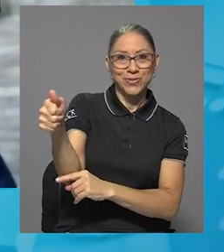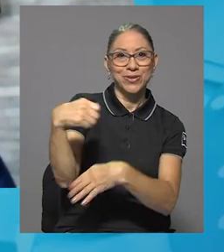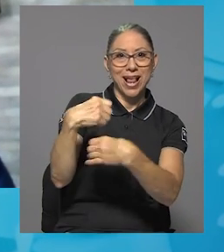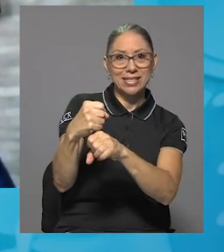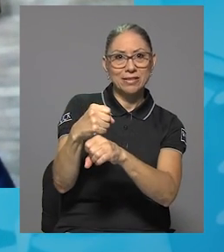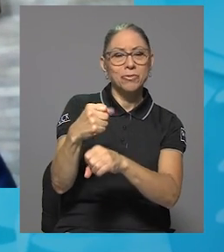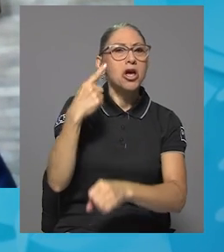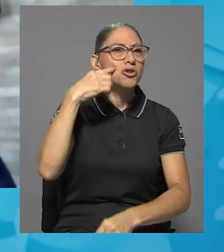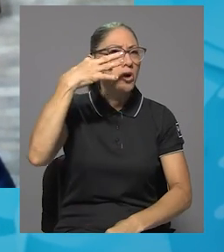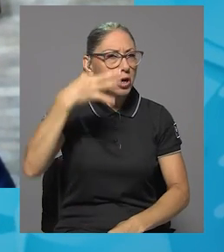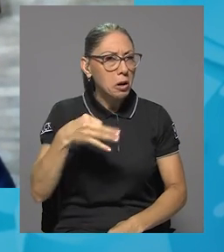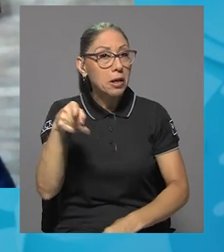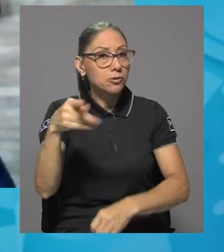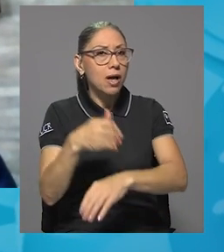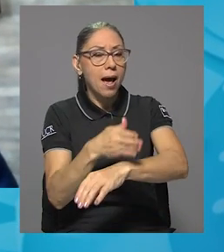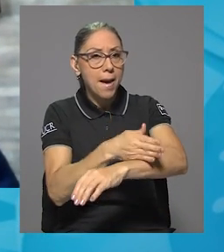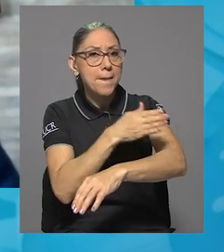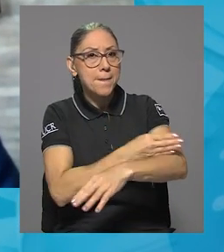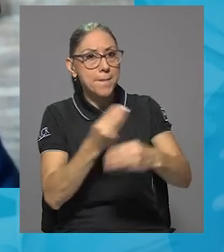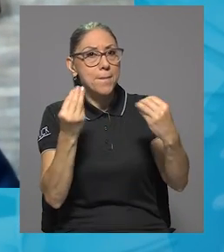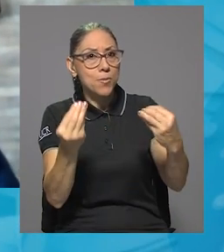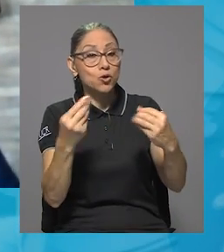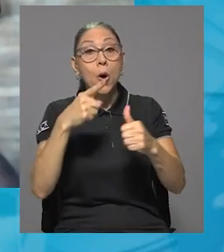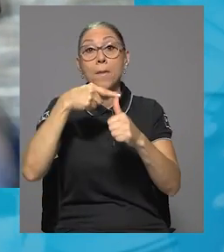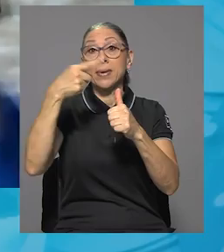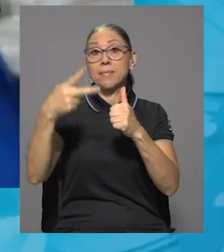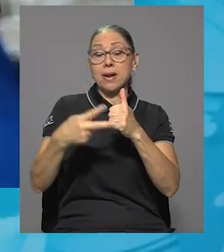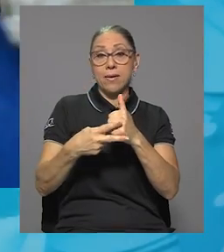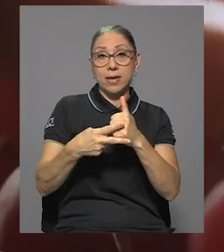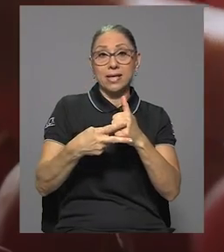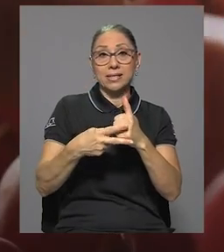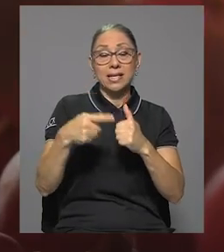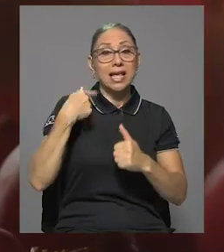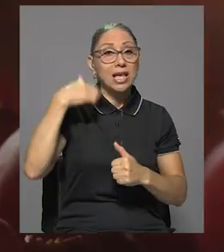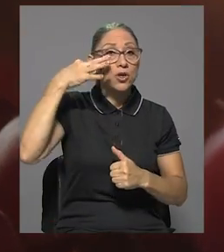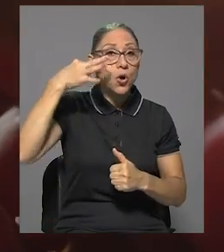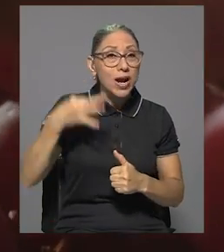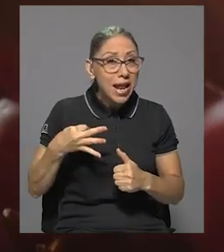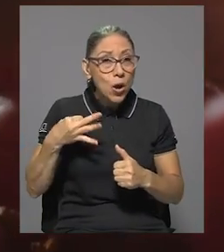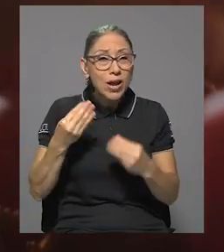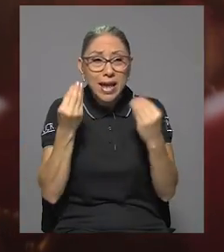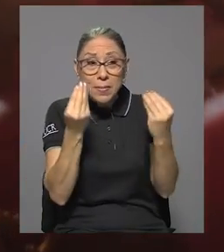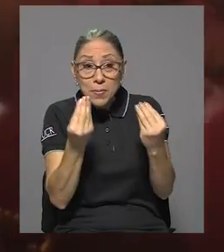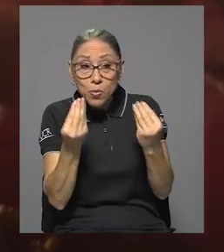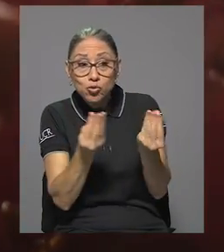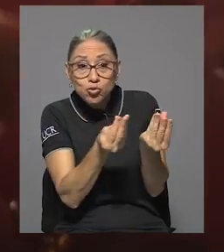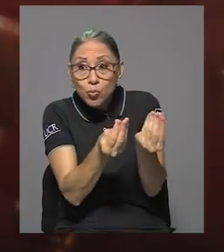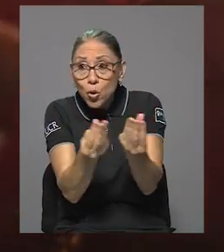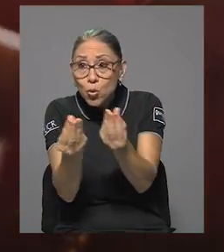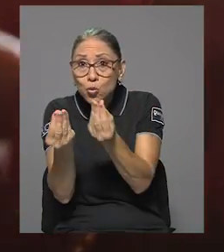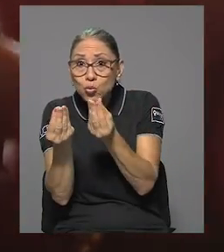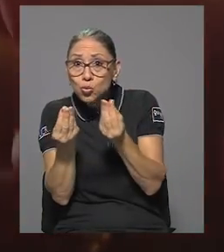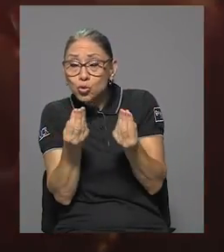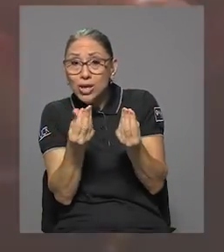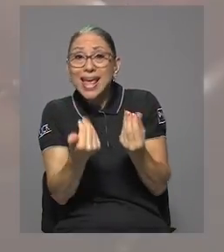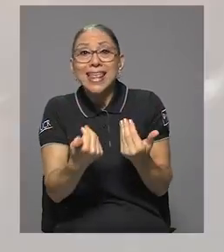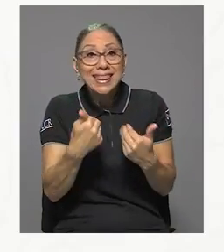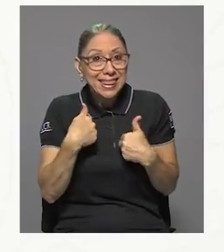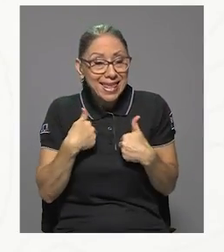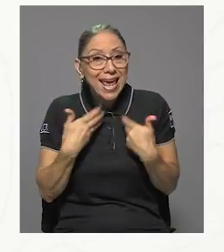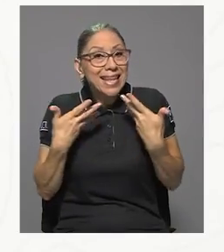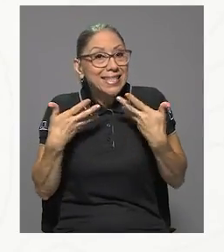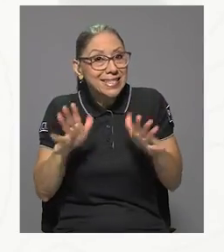que en general han mejorado mucho. De hecho, es la primera vez que creo que gran parte de los productos tienen, desde mi óptica,